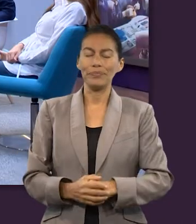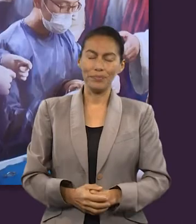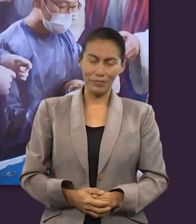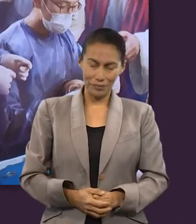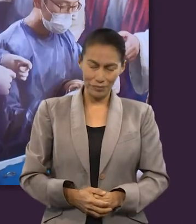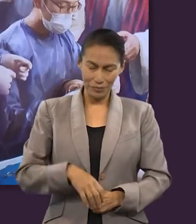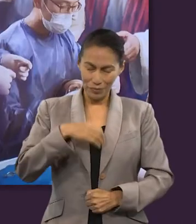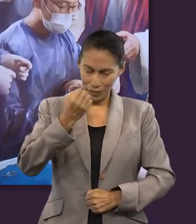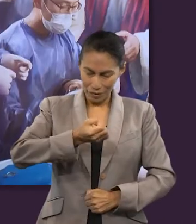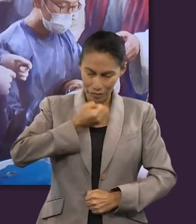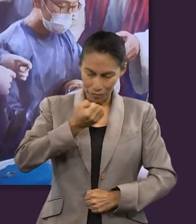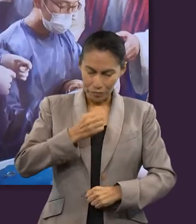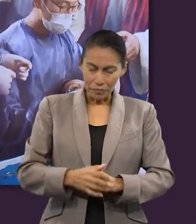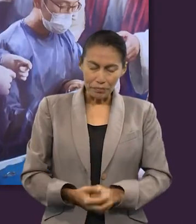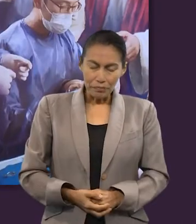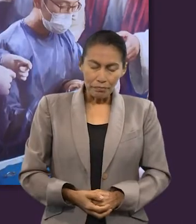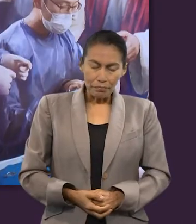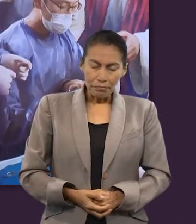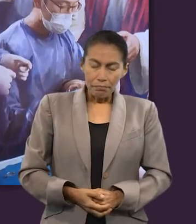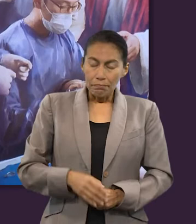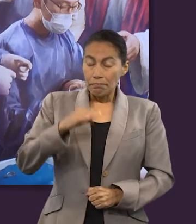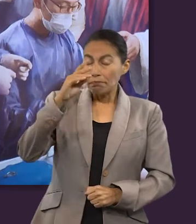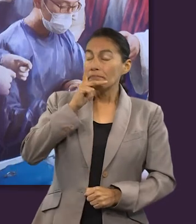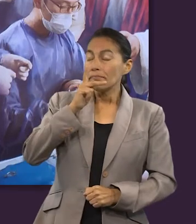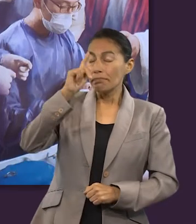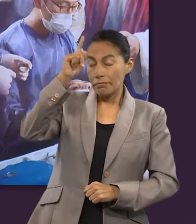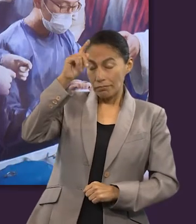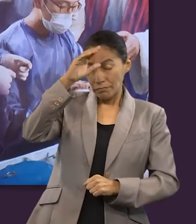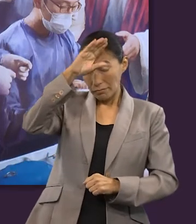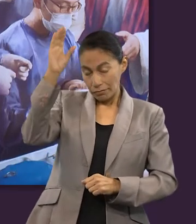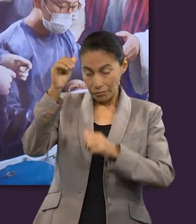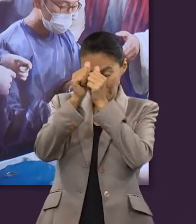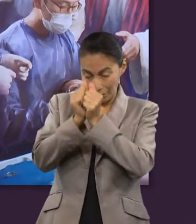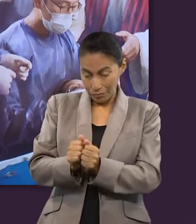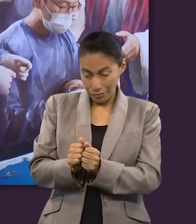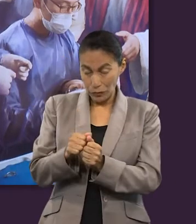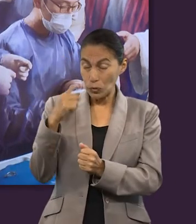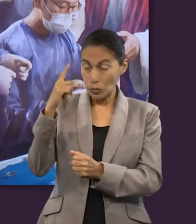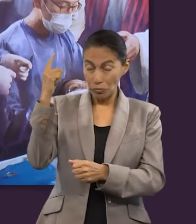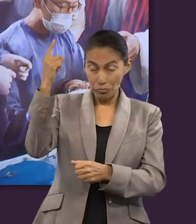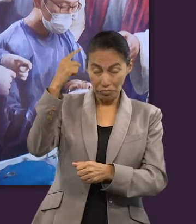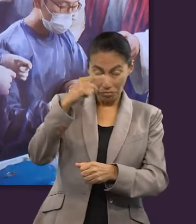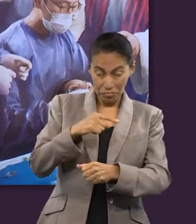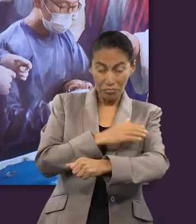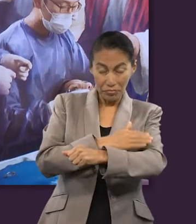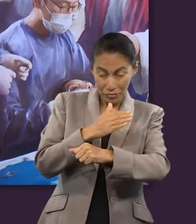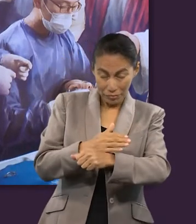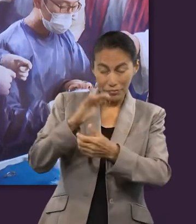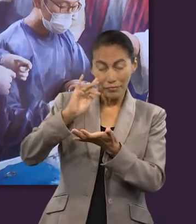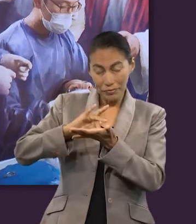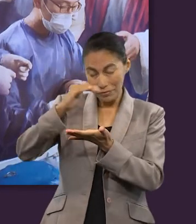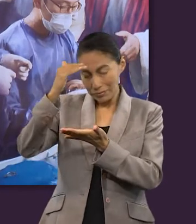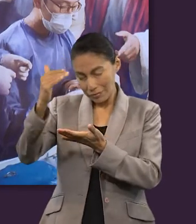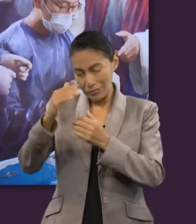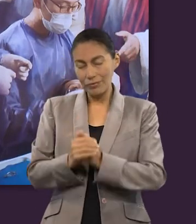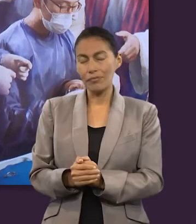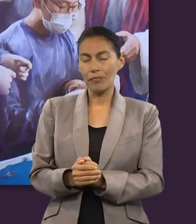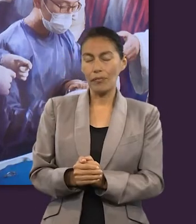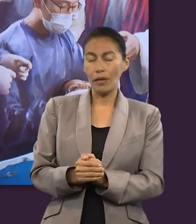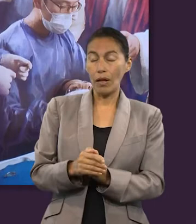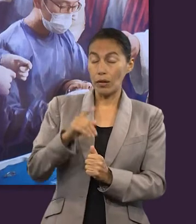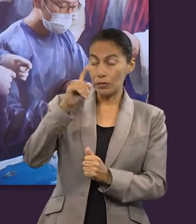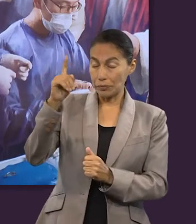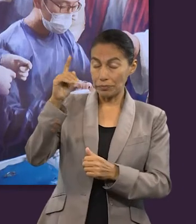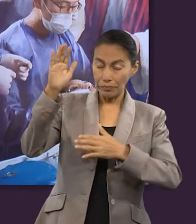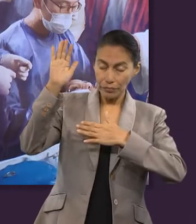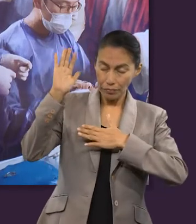Padre eterno que estás en el cielo, Señor te agradecemos porque en este momento tú estás con nosotros. Y tenemos la